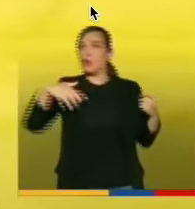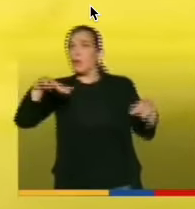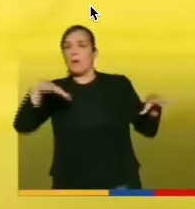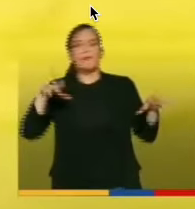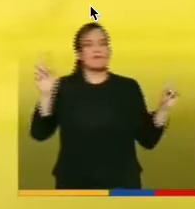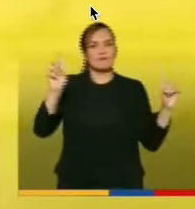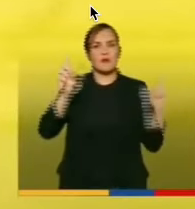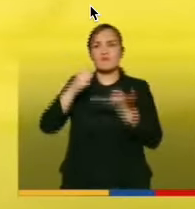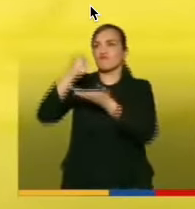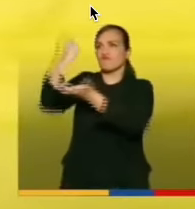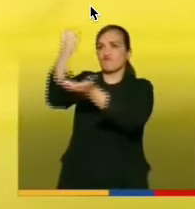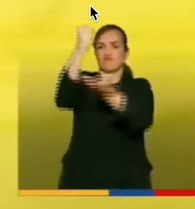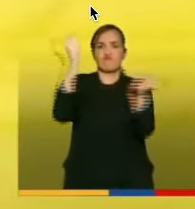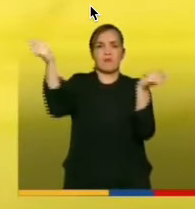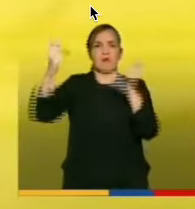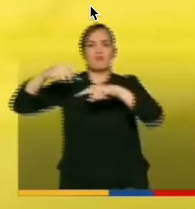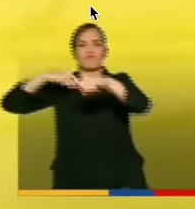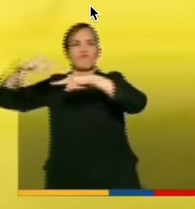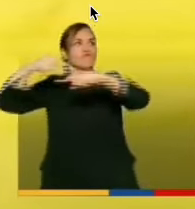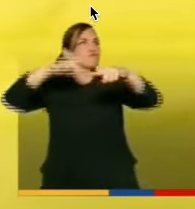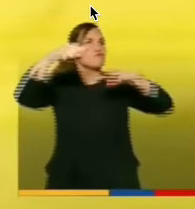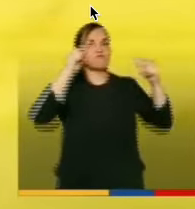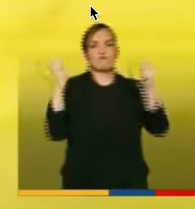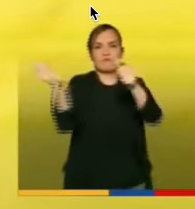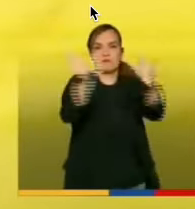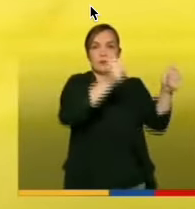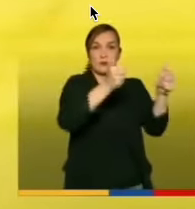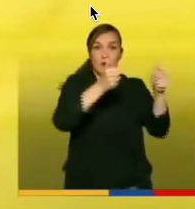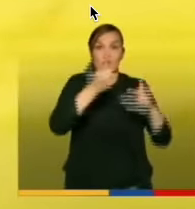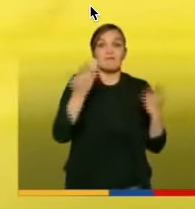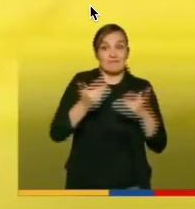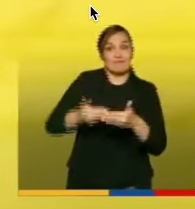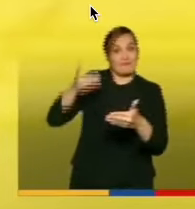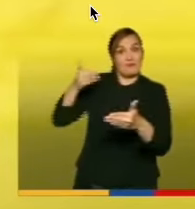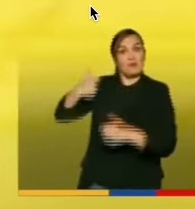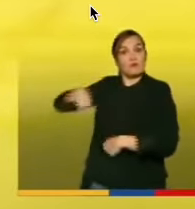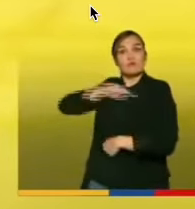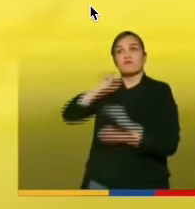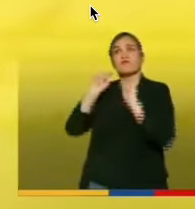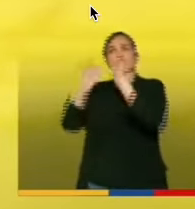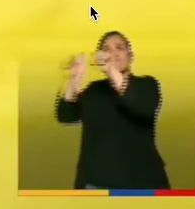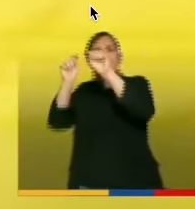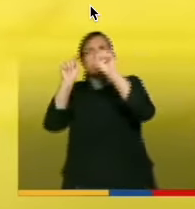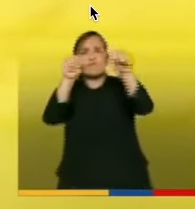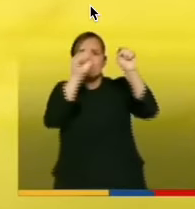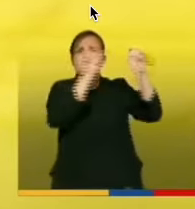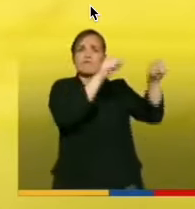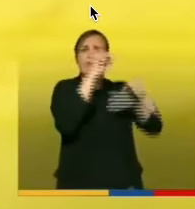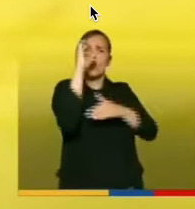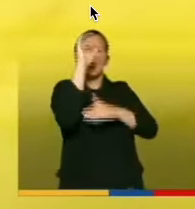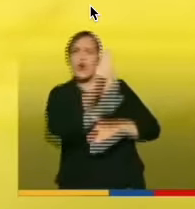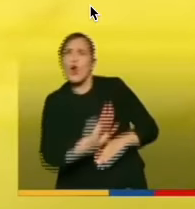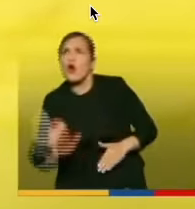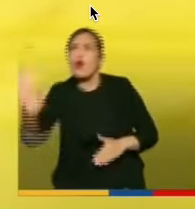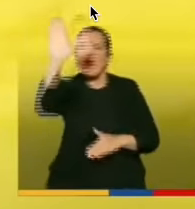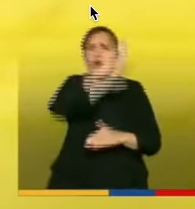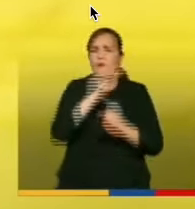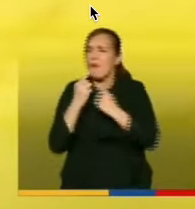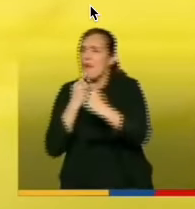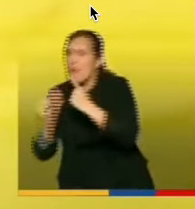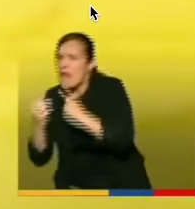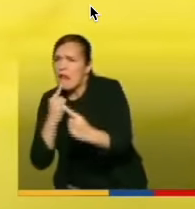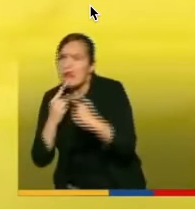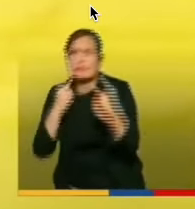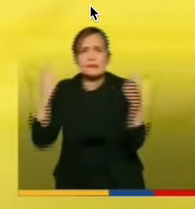que hemos estado por todo el país agitando con muchos de ustedes esta idea